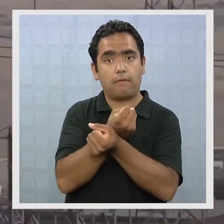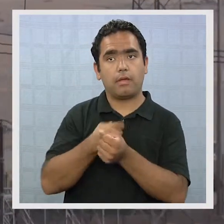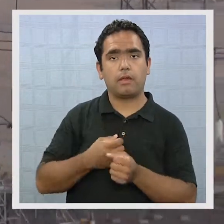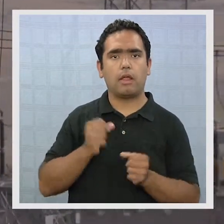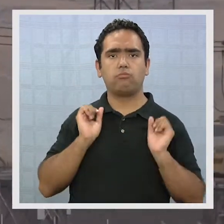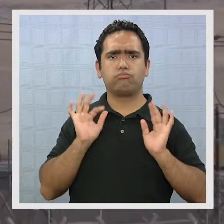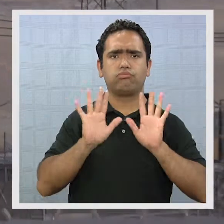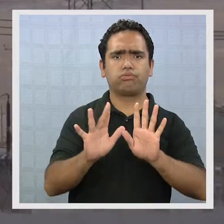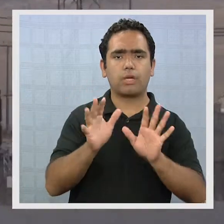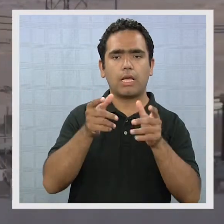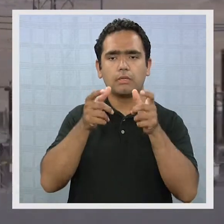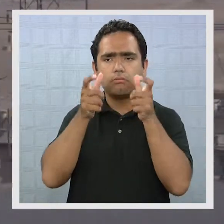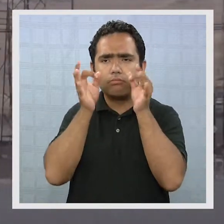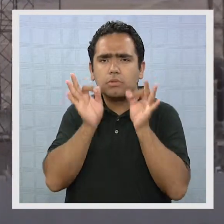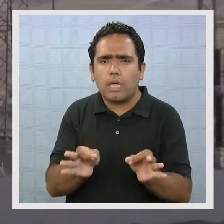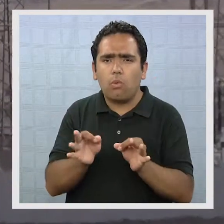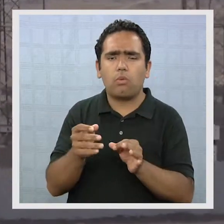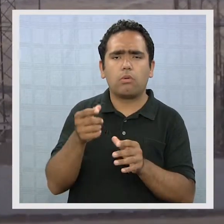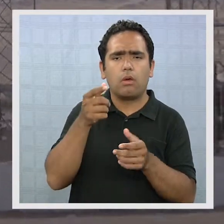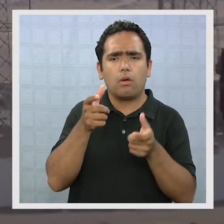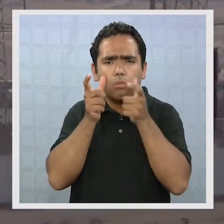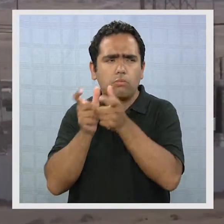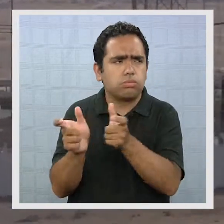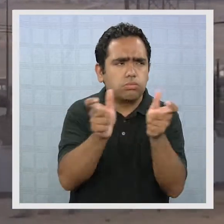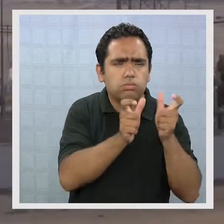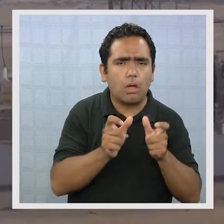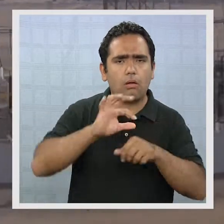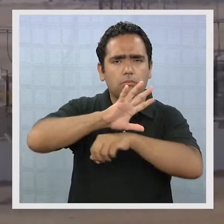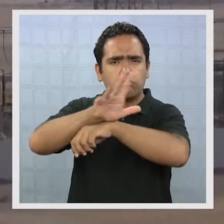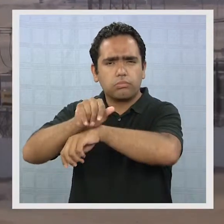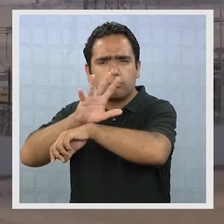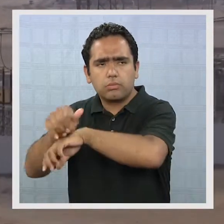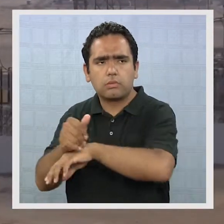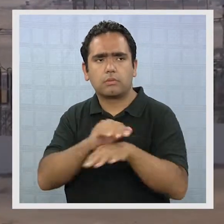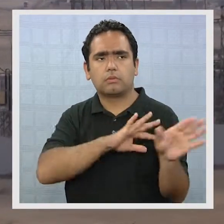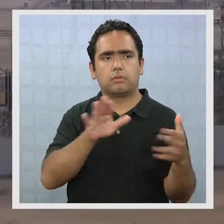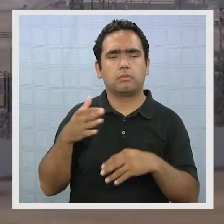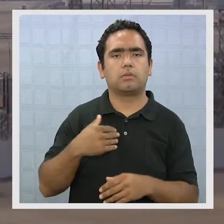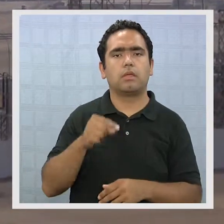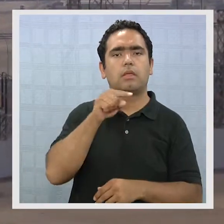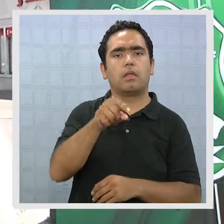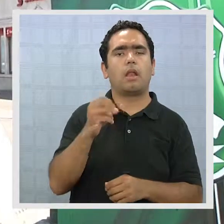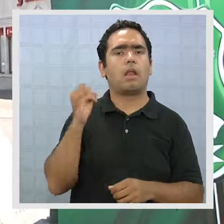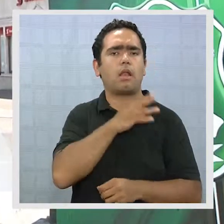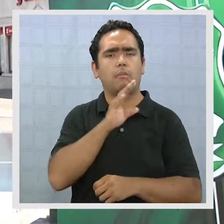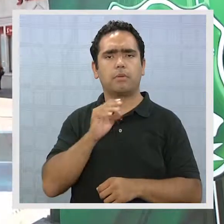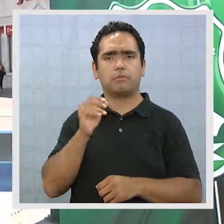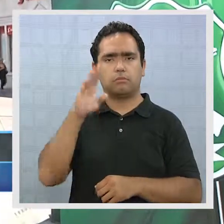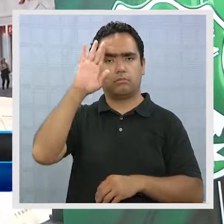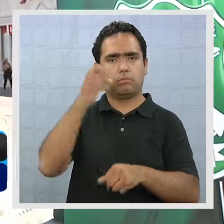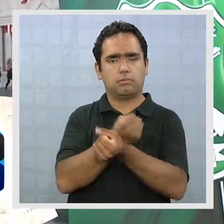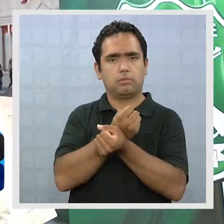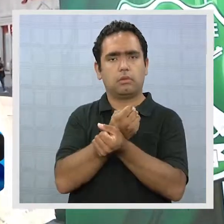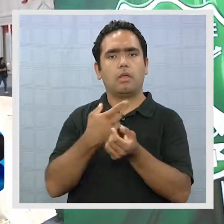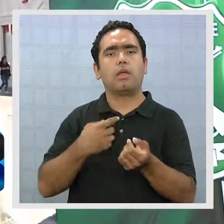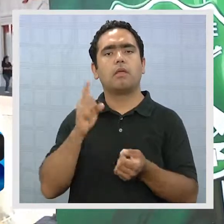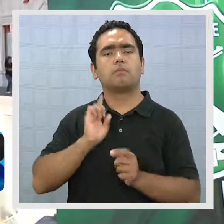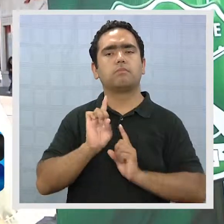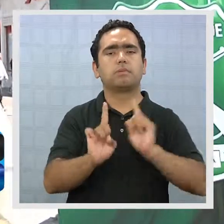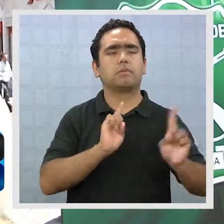corte implementó un plan de seguridad para evitar cualquier hecho delictual. En forma inmediata nuestro mando zonal y nuestro mando de la prefectura